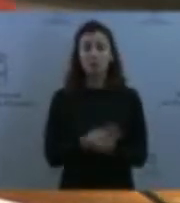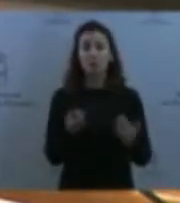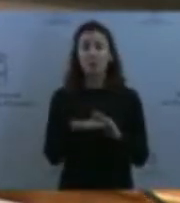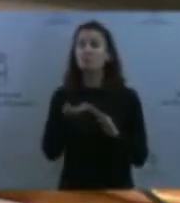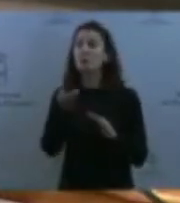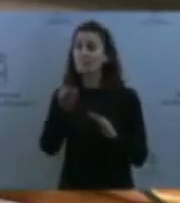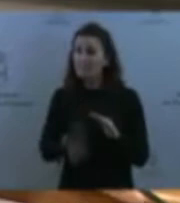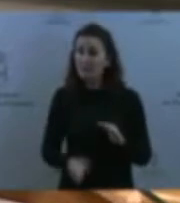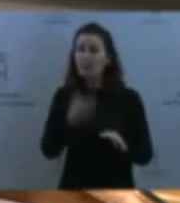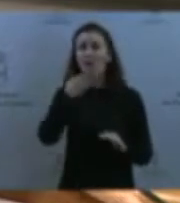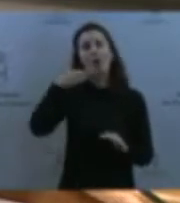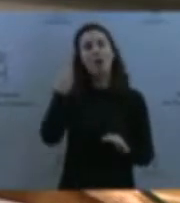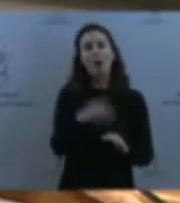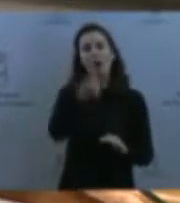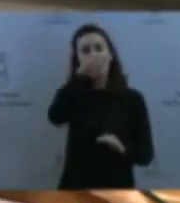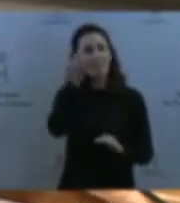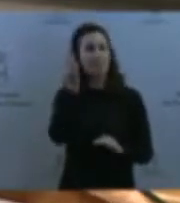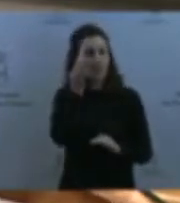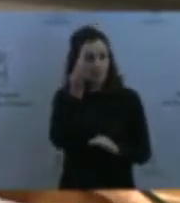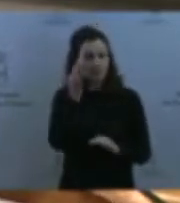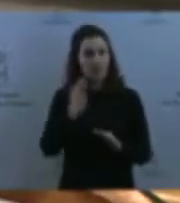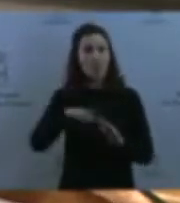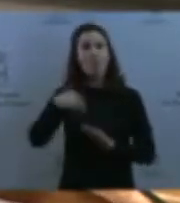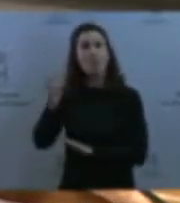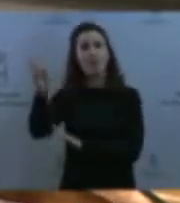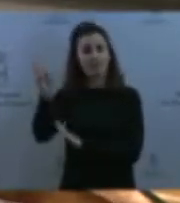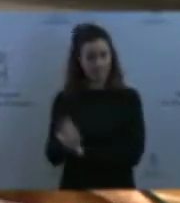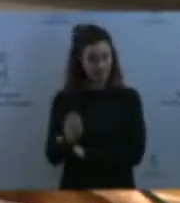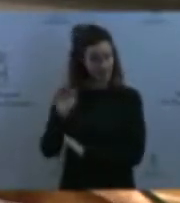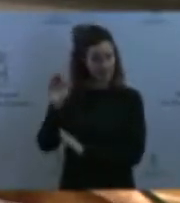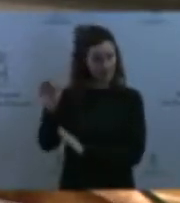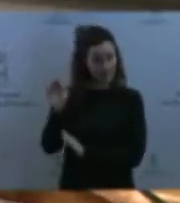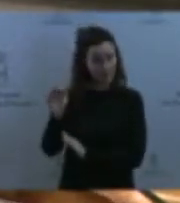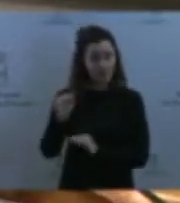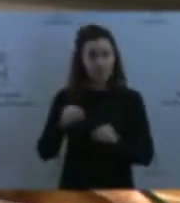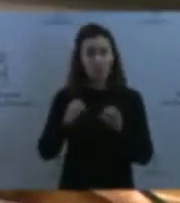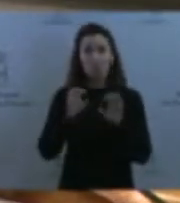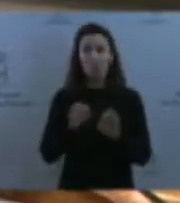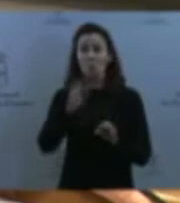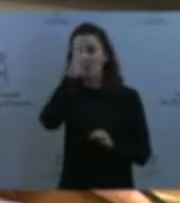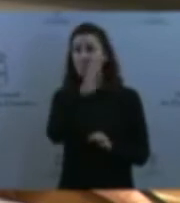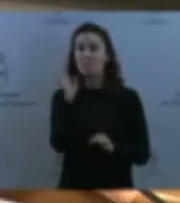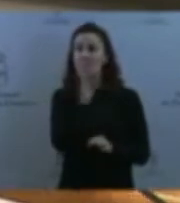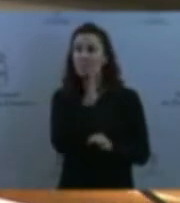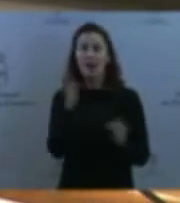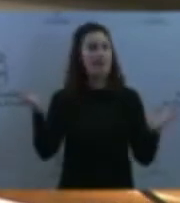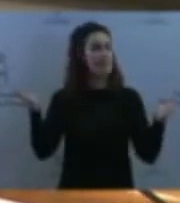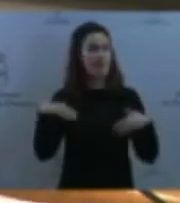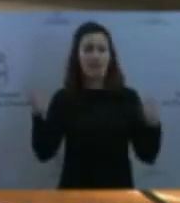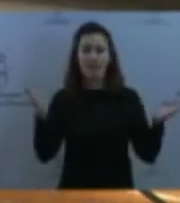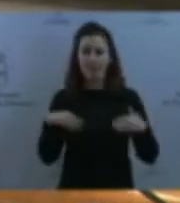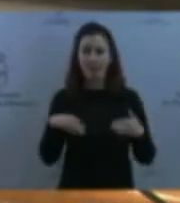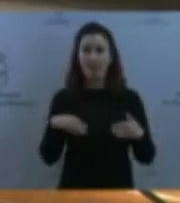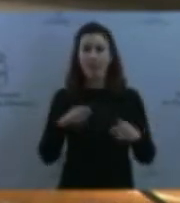de origen extranjero, que están separados de sus padres y que no tienen a su cuidado ninguna persona adulta.